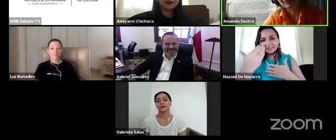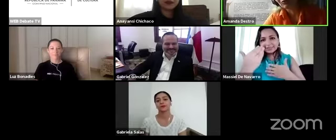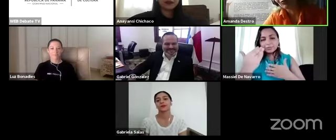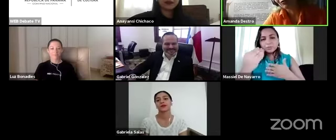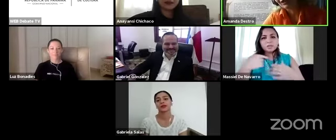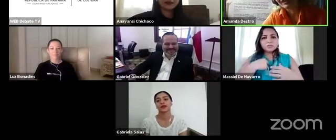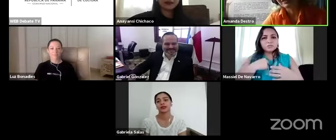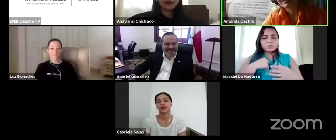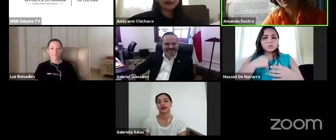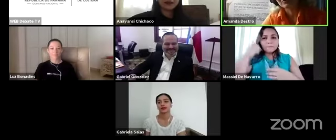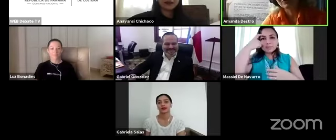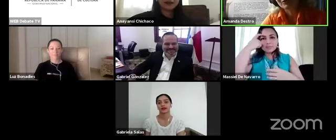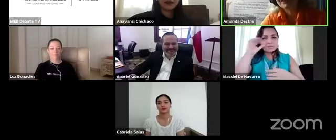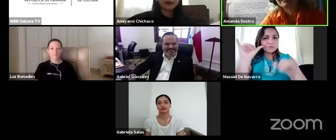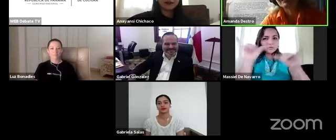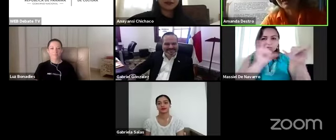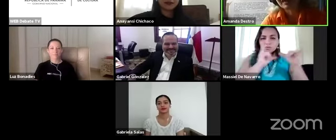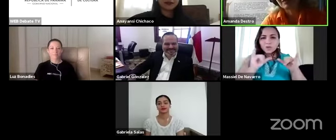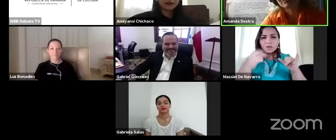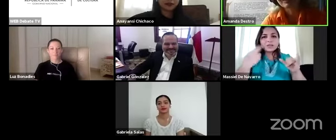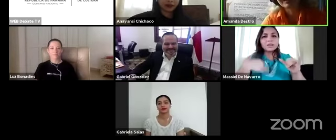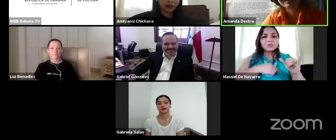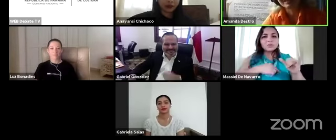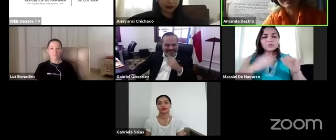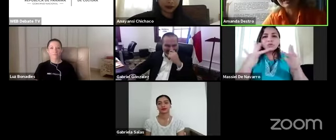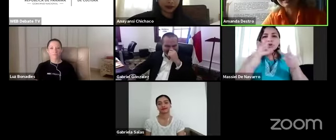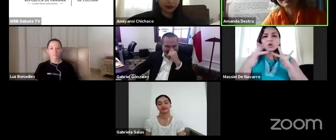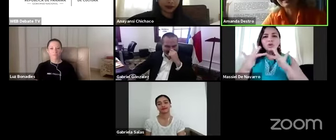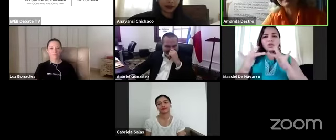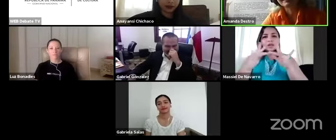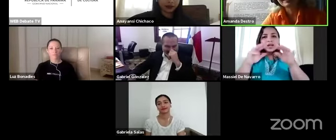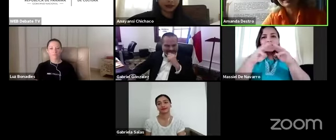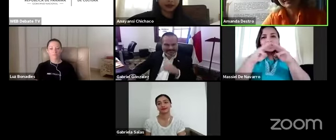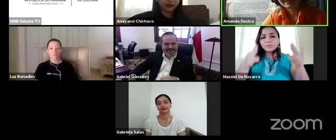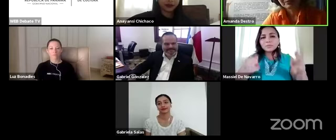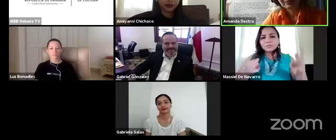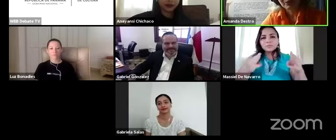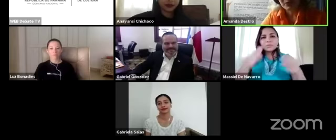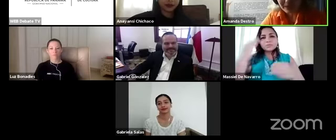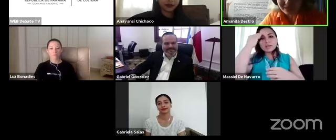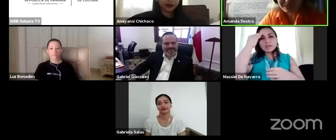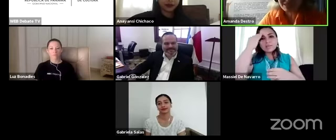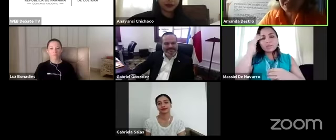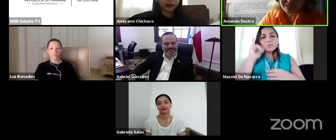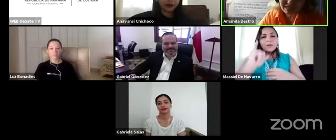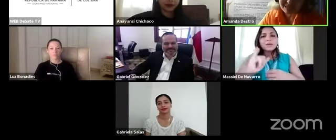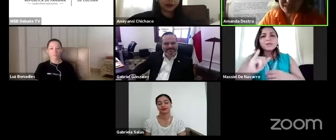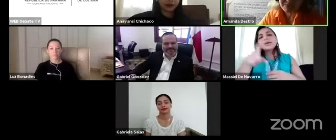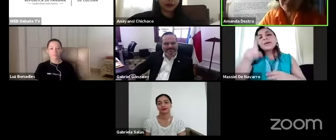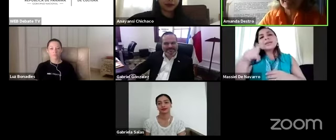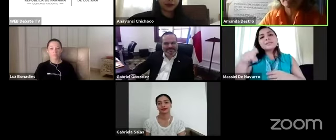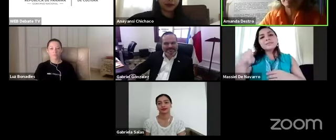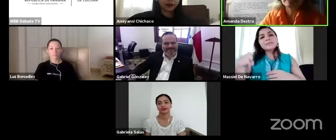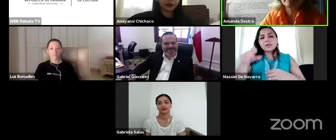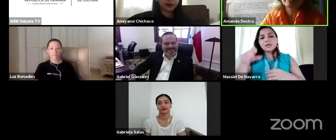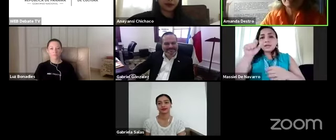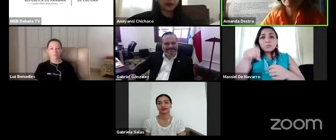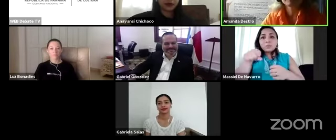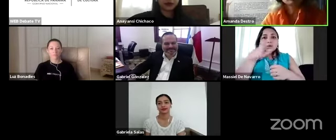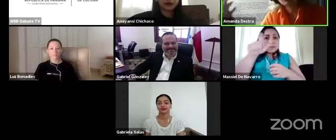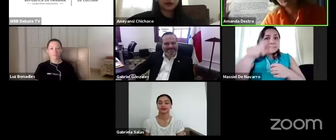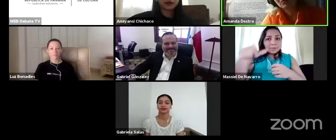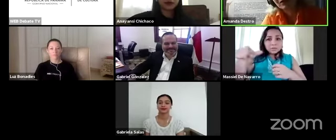pienso que todos los de la red del museo nos identificamos en esta necesidad de poder satisfacer las expectativas